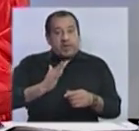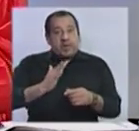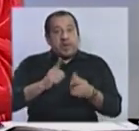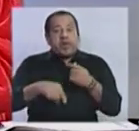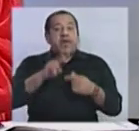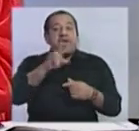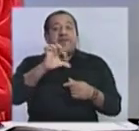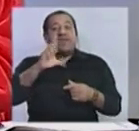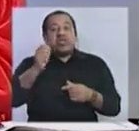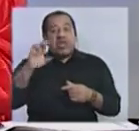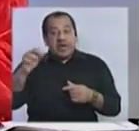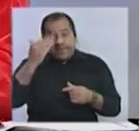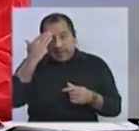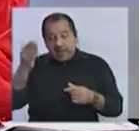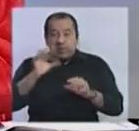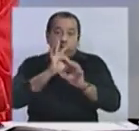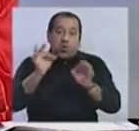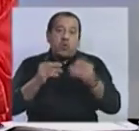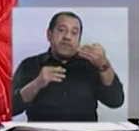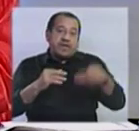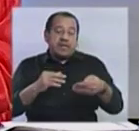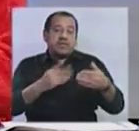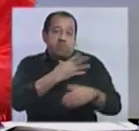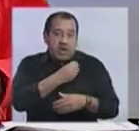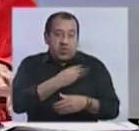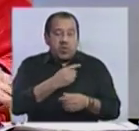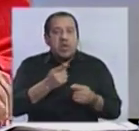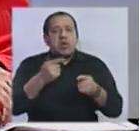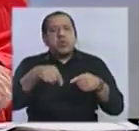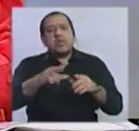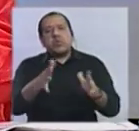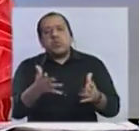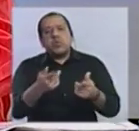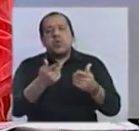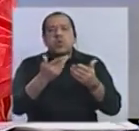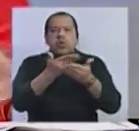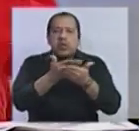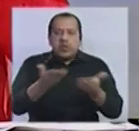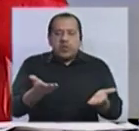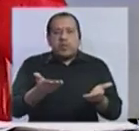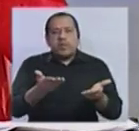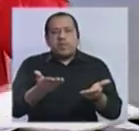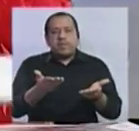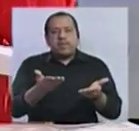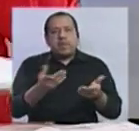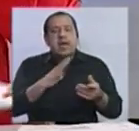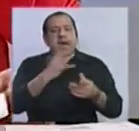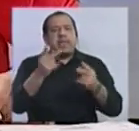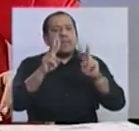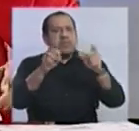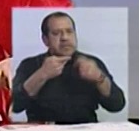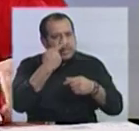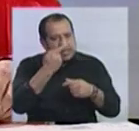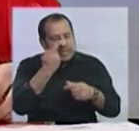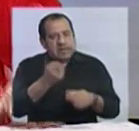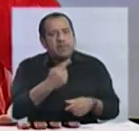Graciela Villar, Beatriz Argimon, Beatriz Argimon, Graciela Villar. Con esta conformación se dan elementos interesantes,